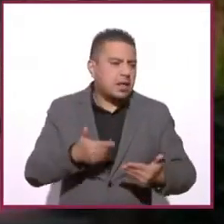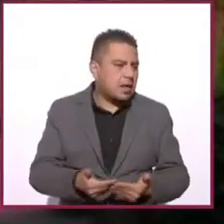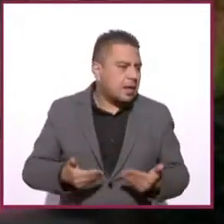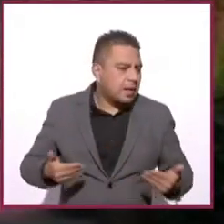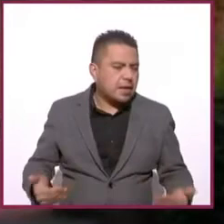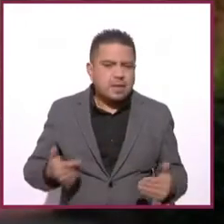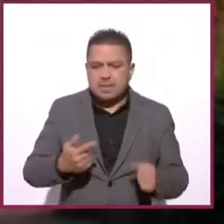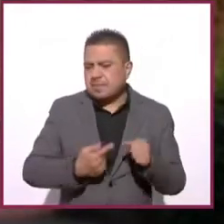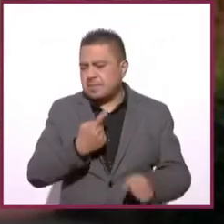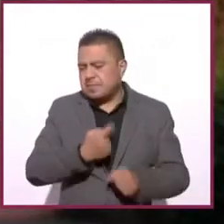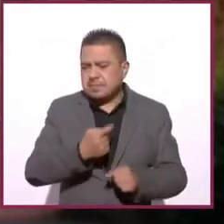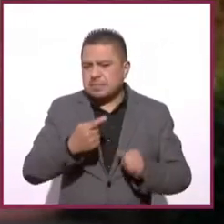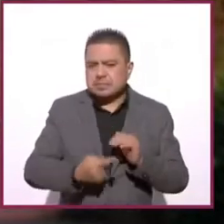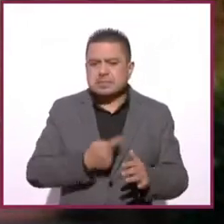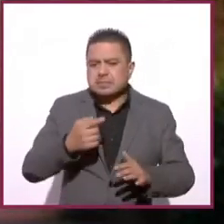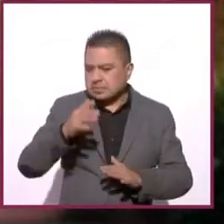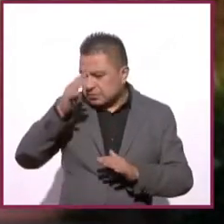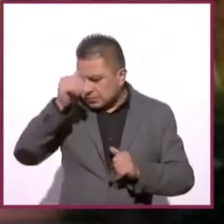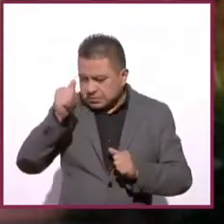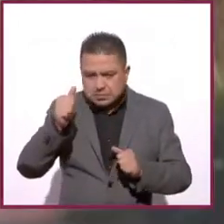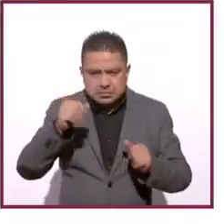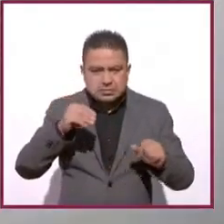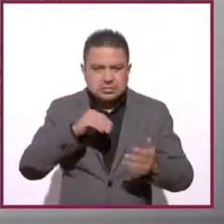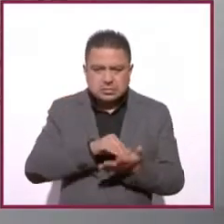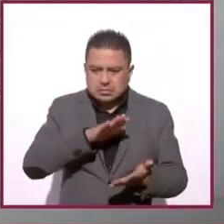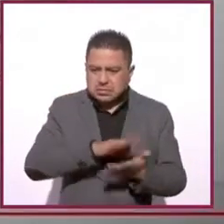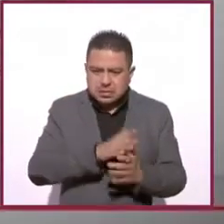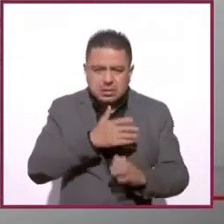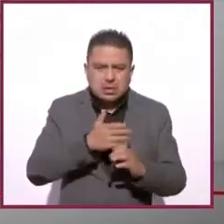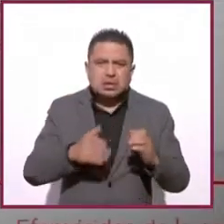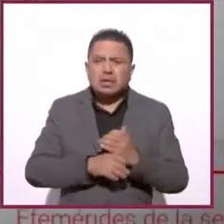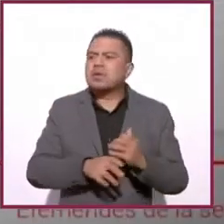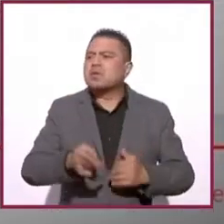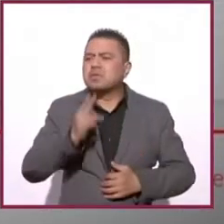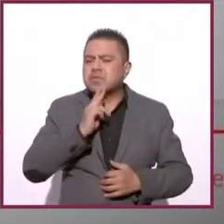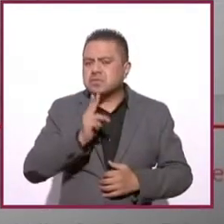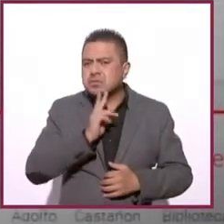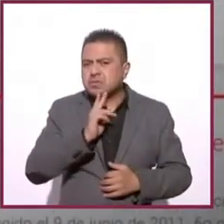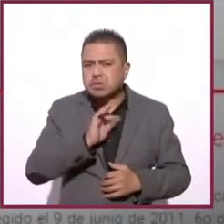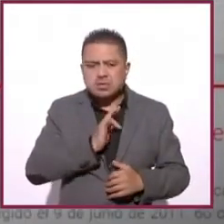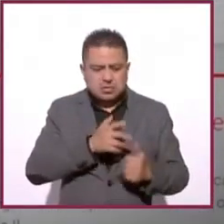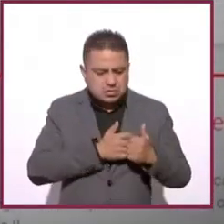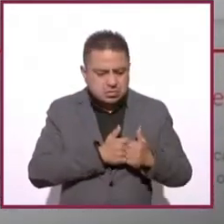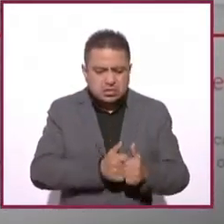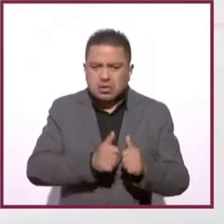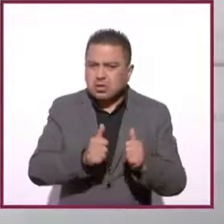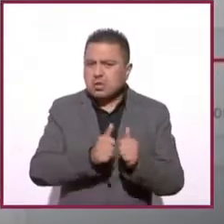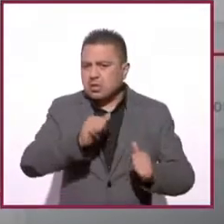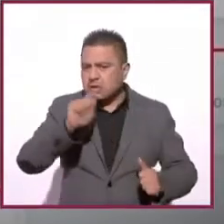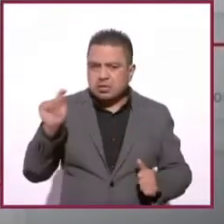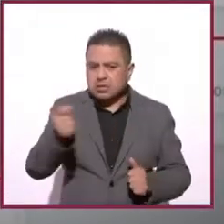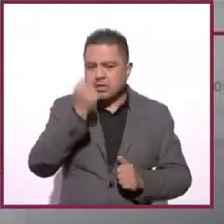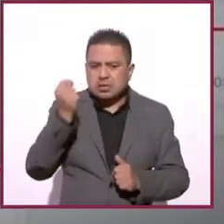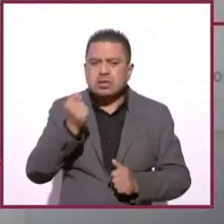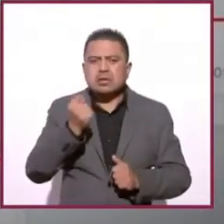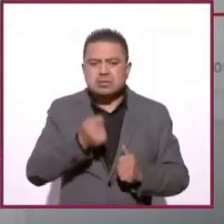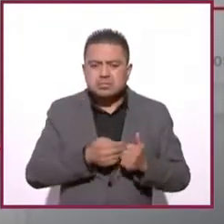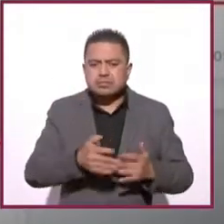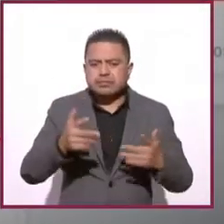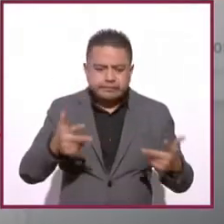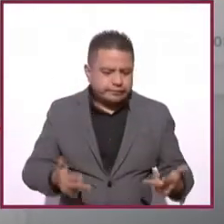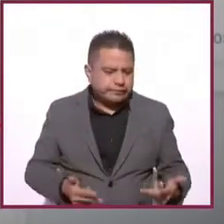por primera vez, acorde con las circunstancias, funciona con total apego a la tecnología, sesiona por